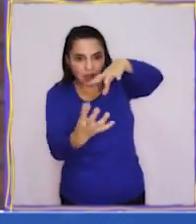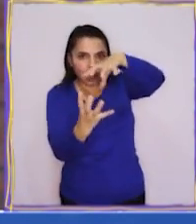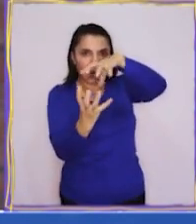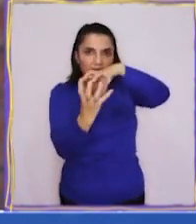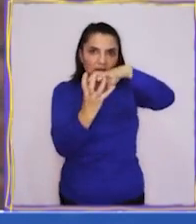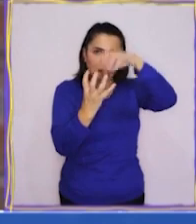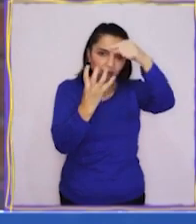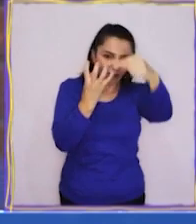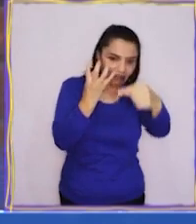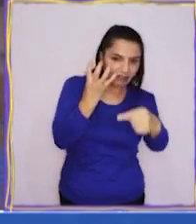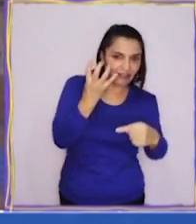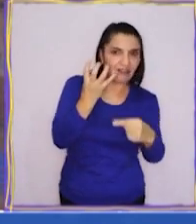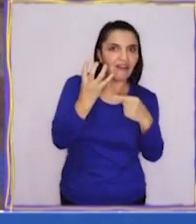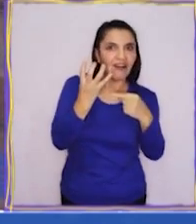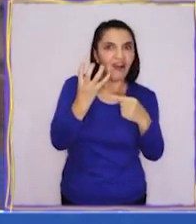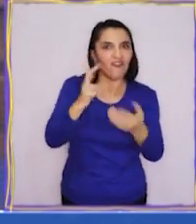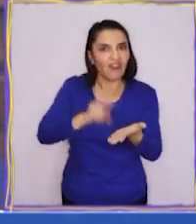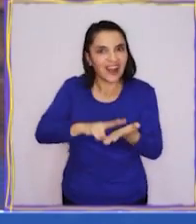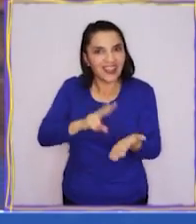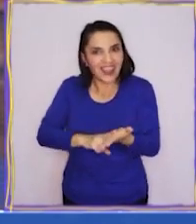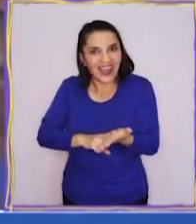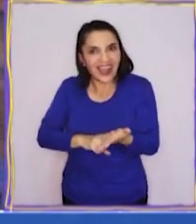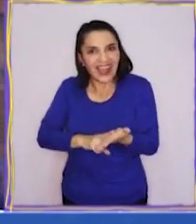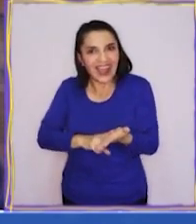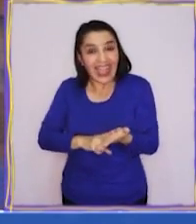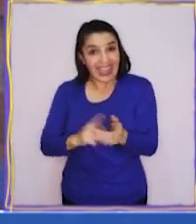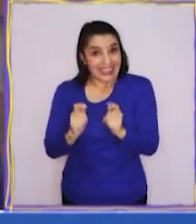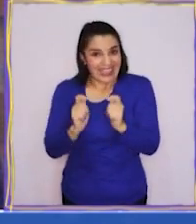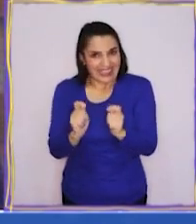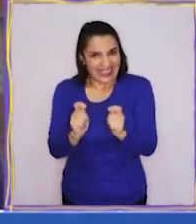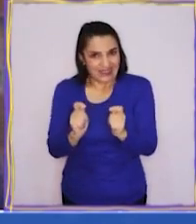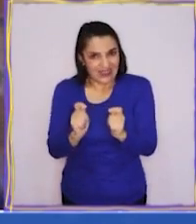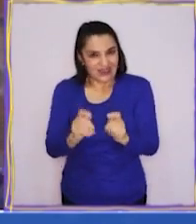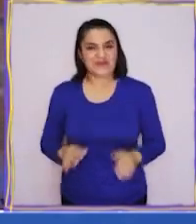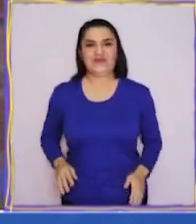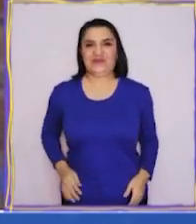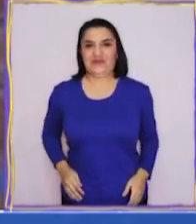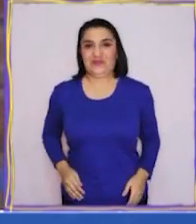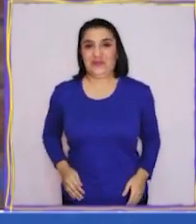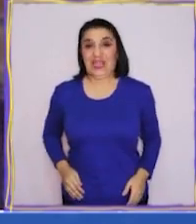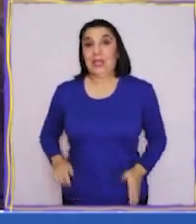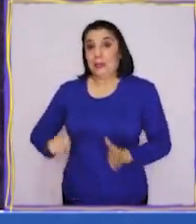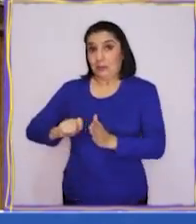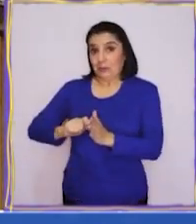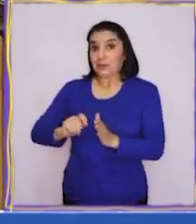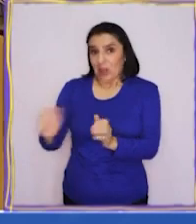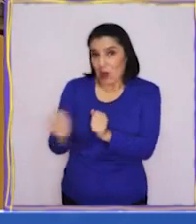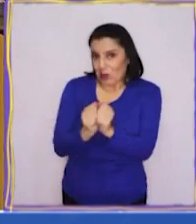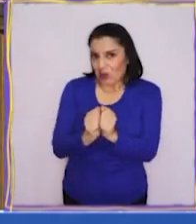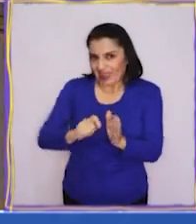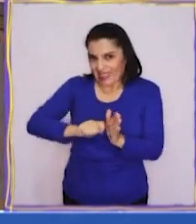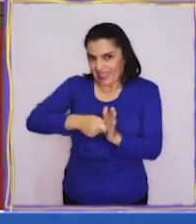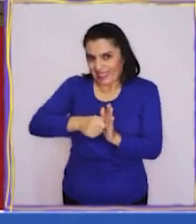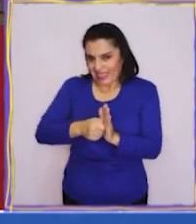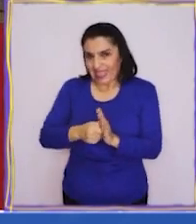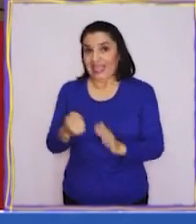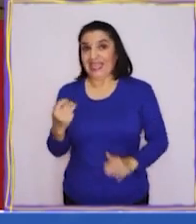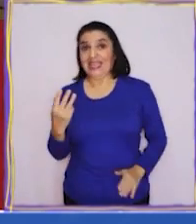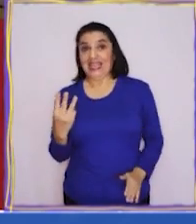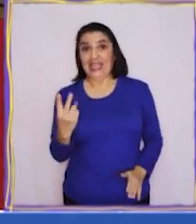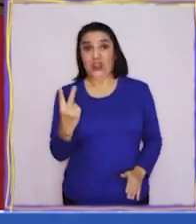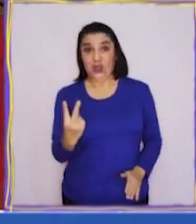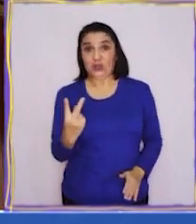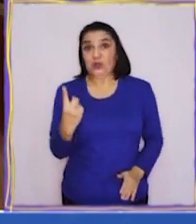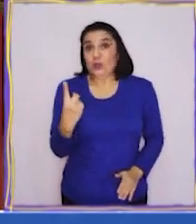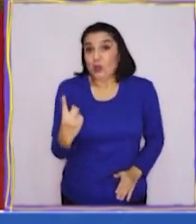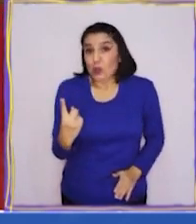verdad? ¿Ustedes creen? ¿Al otro lado del mundo? ¿Intentémoslo? Abramos la maleta. Juntos conmigo. Tres,